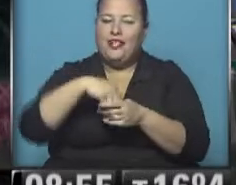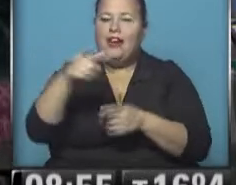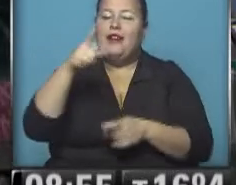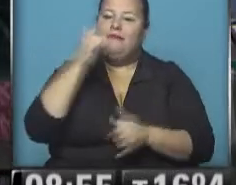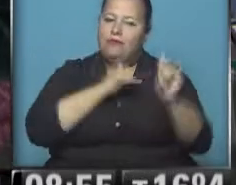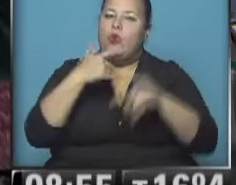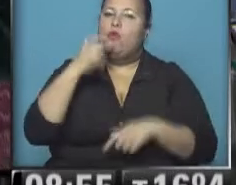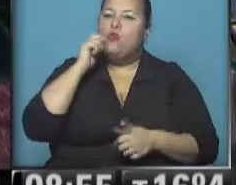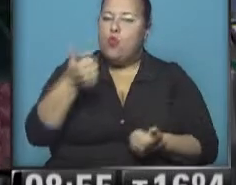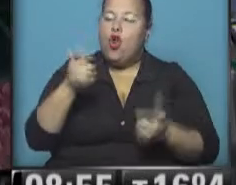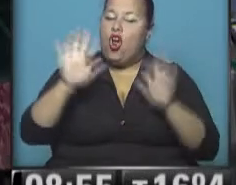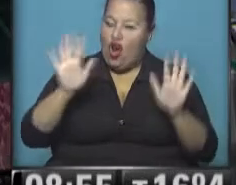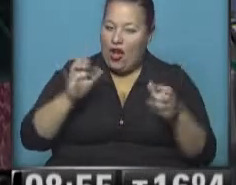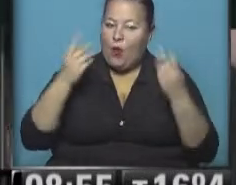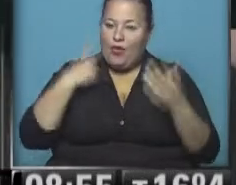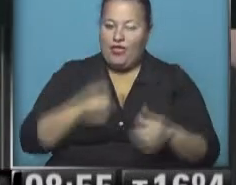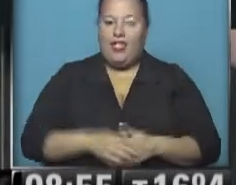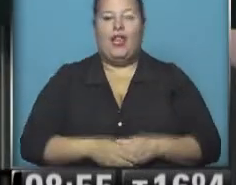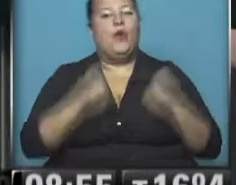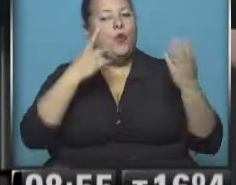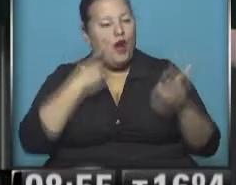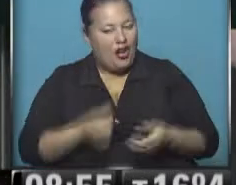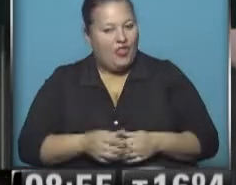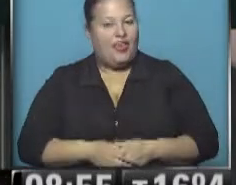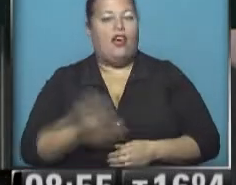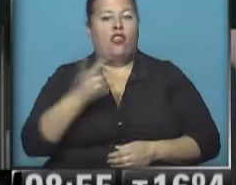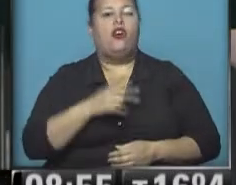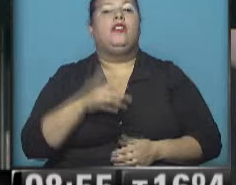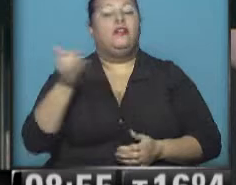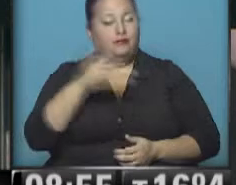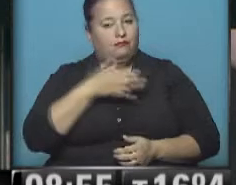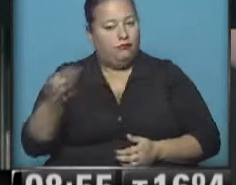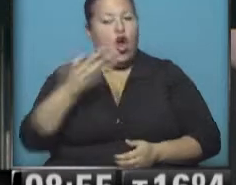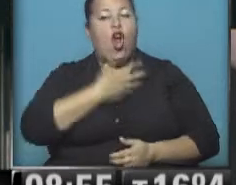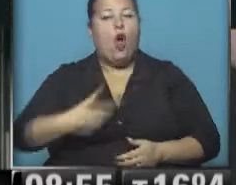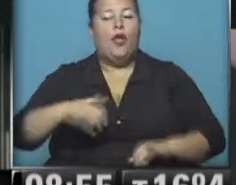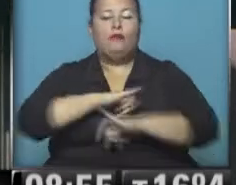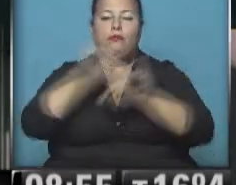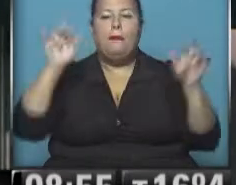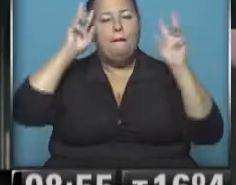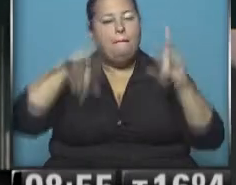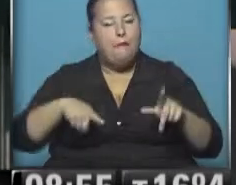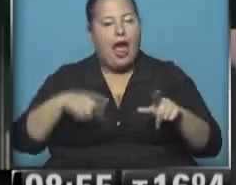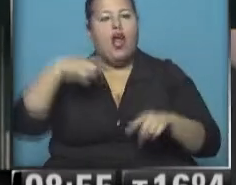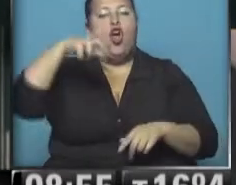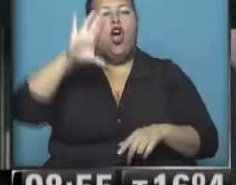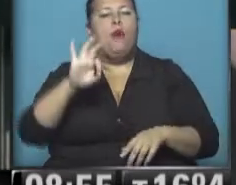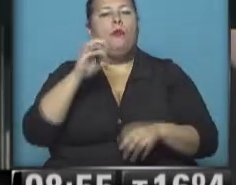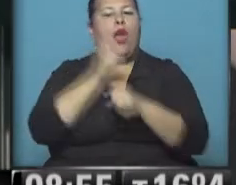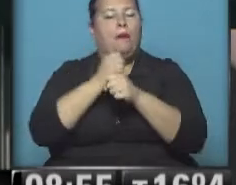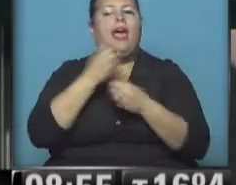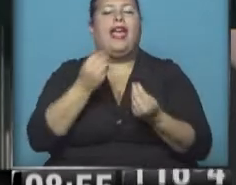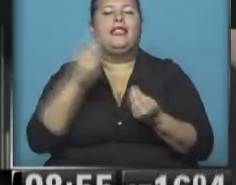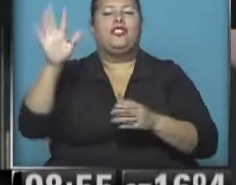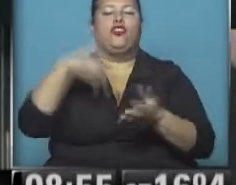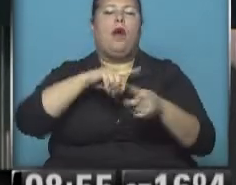que parece estar buenísima. Hola Esteban. Buen día. Muy buenos días, Roberto Lourdes. Así es, el gobierno ha sacado un plan pro-emplear que lo que trata de reunir es